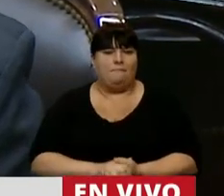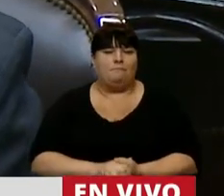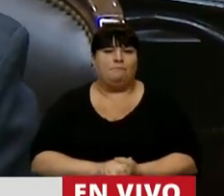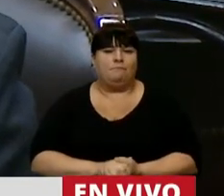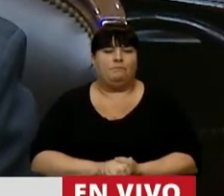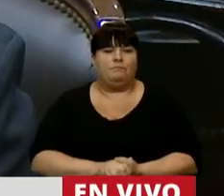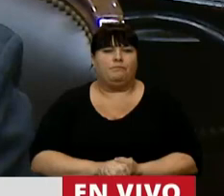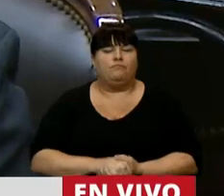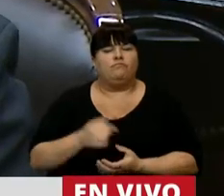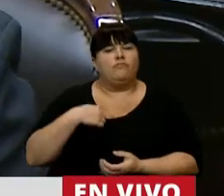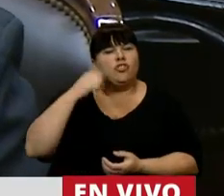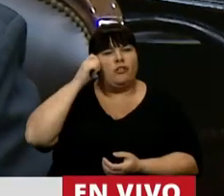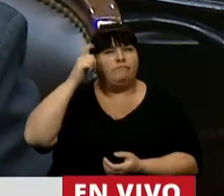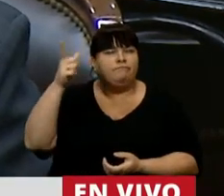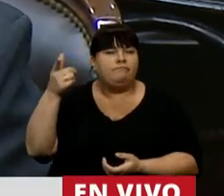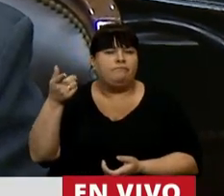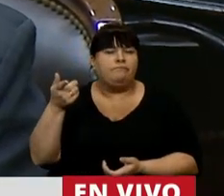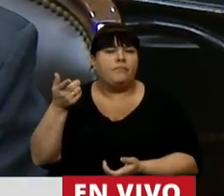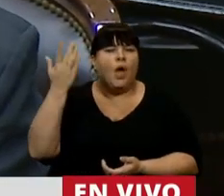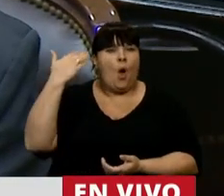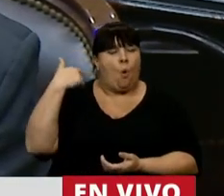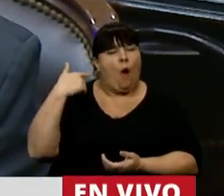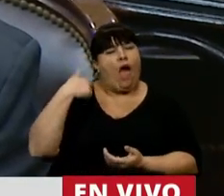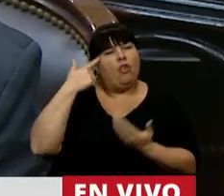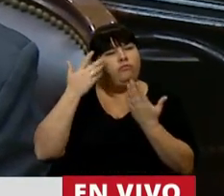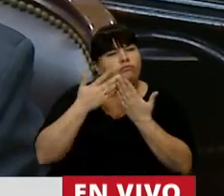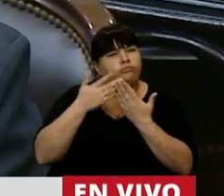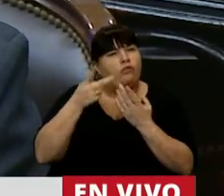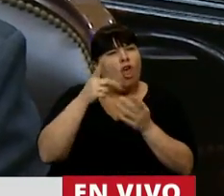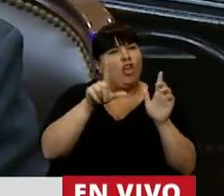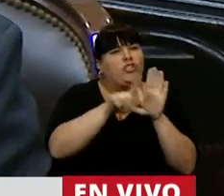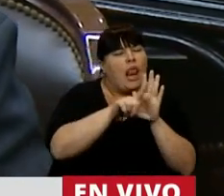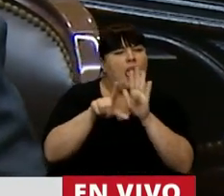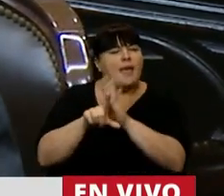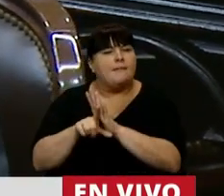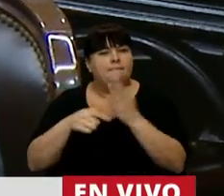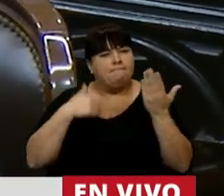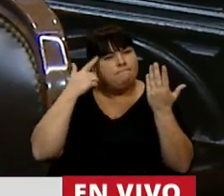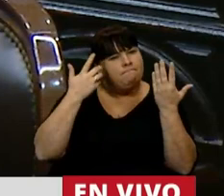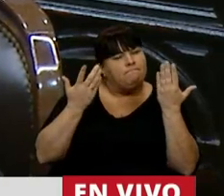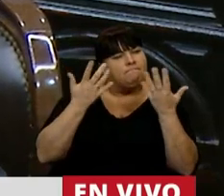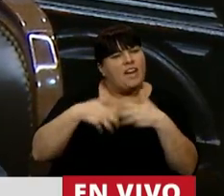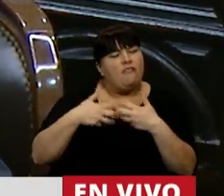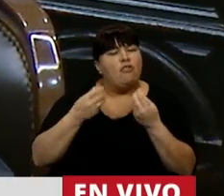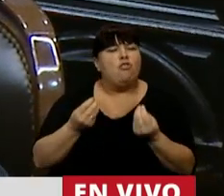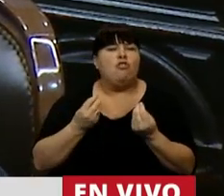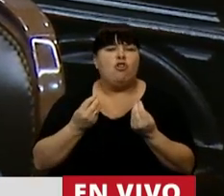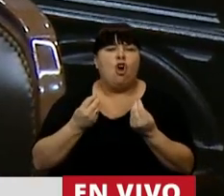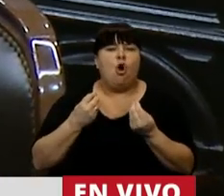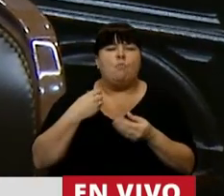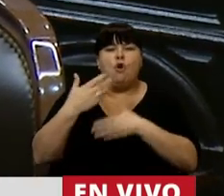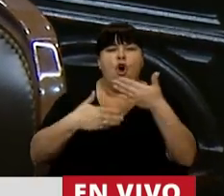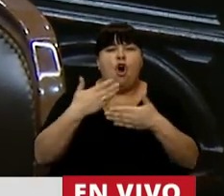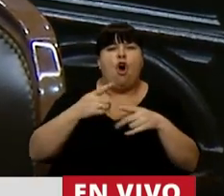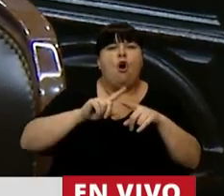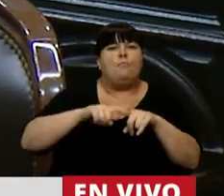Y yo me preguntaba, cuando analizaba estas dos leyes, ¿cómo son los procesos